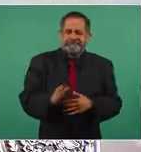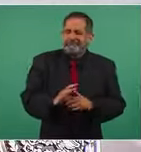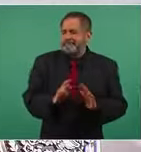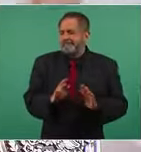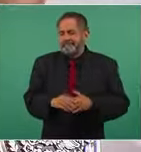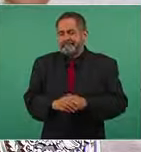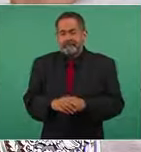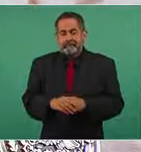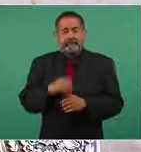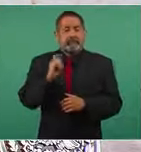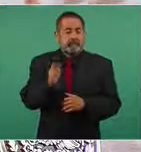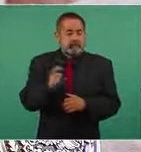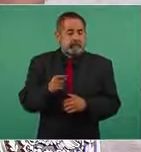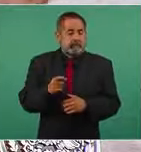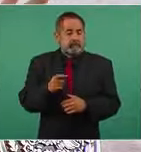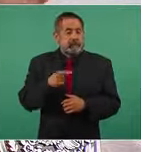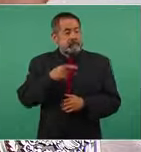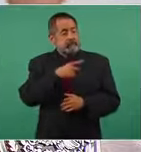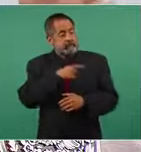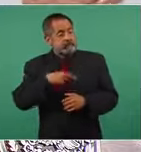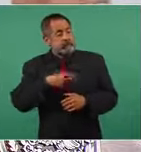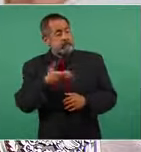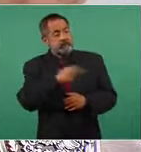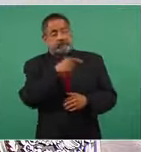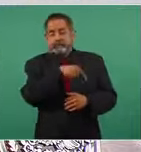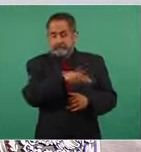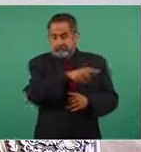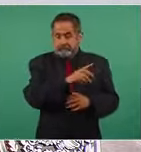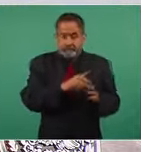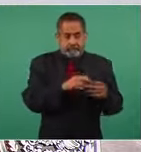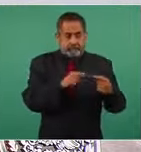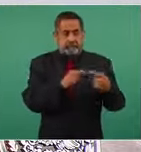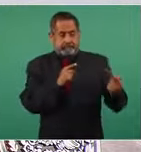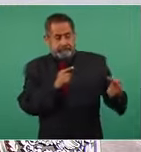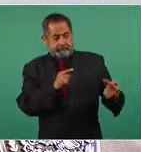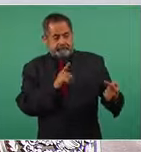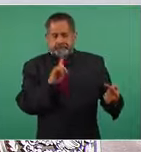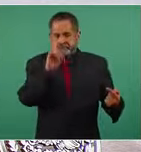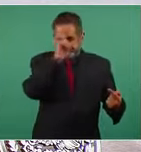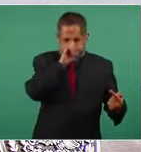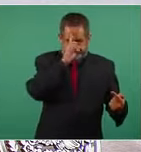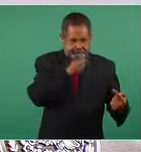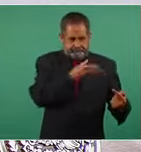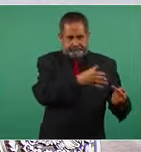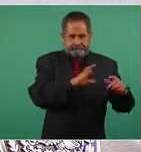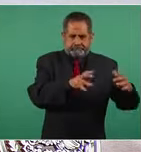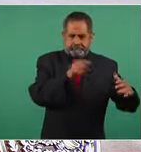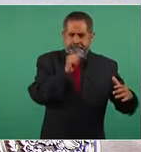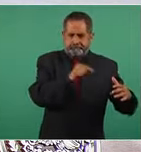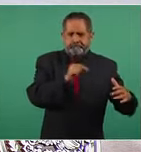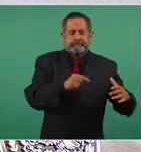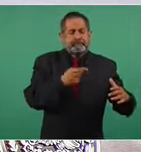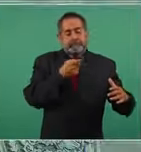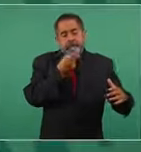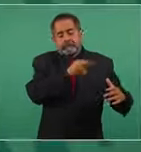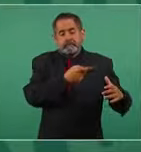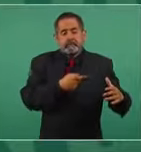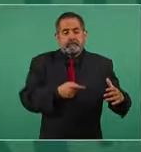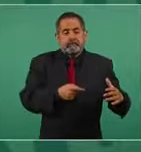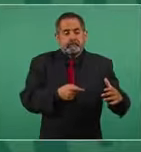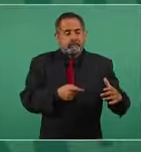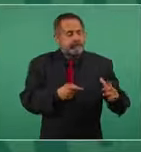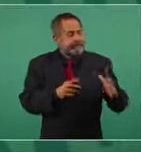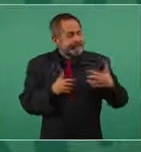lo que tendrían que hacer nuestros adversarios conservadores es